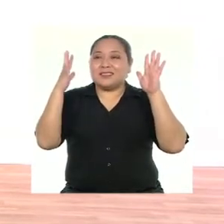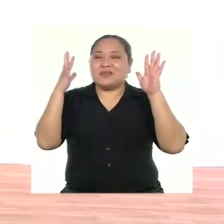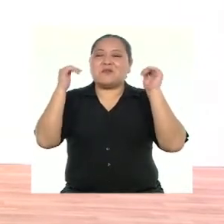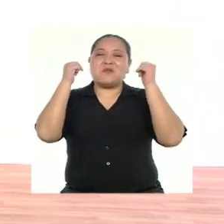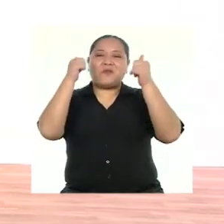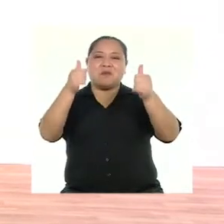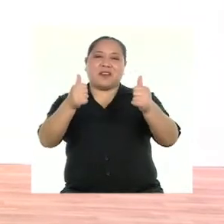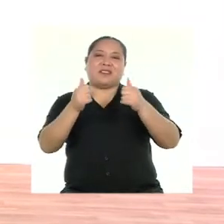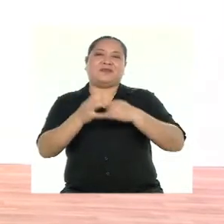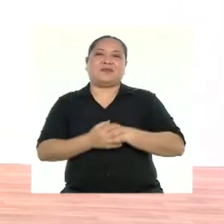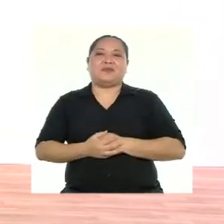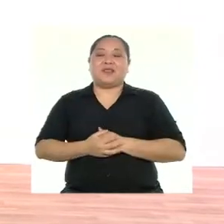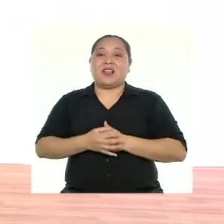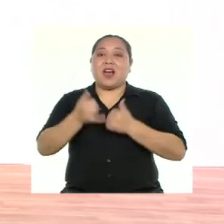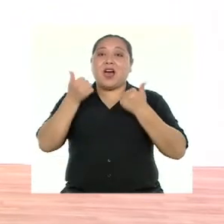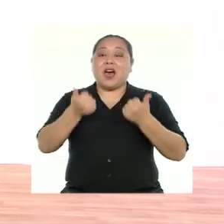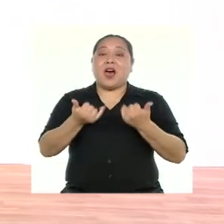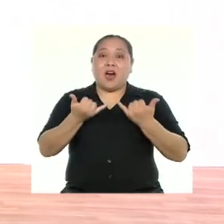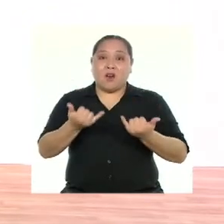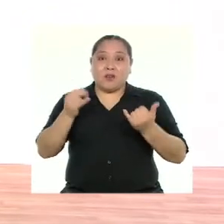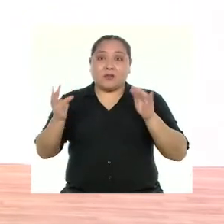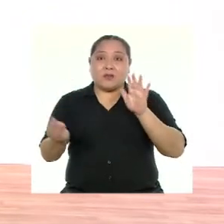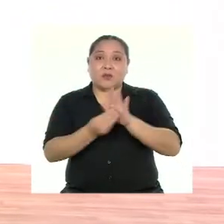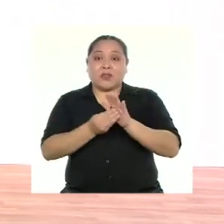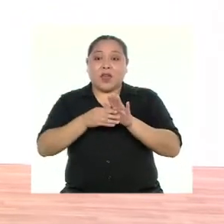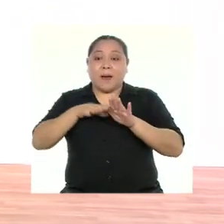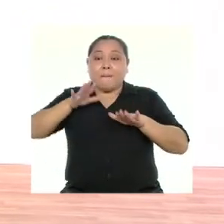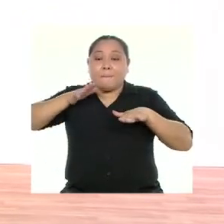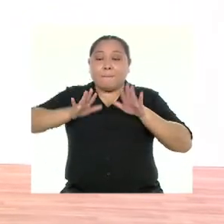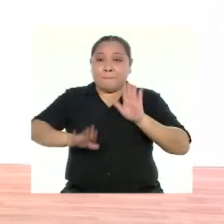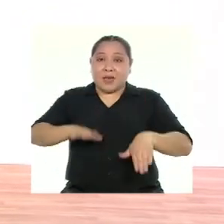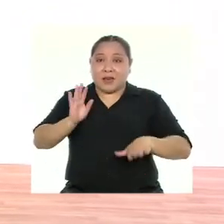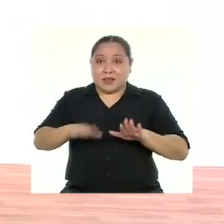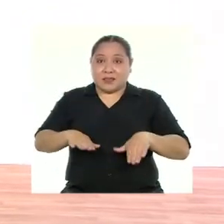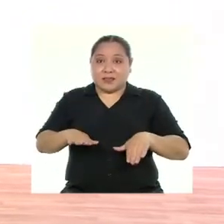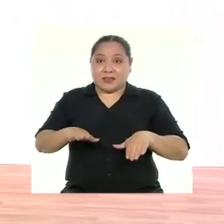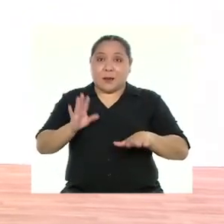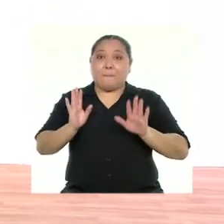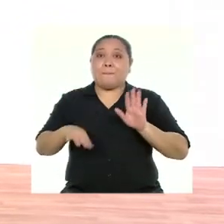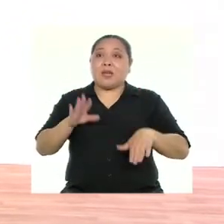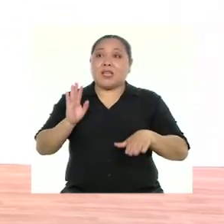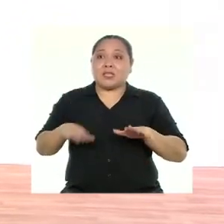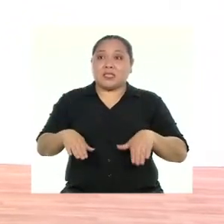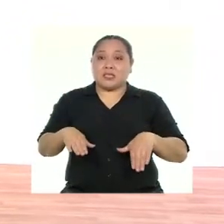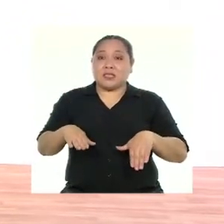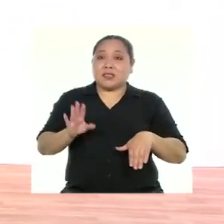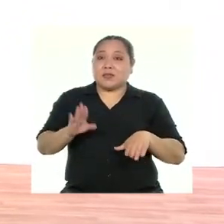Muy bien. Ahora añadimos piernas y pecho. Piernas.